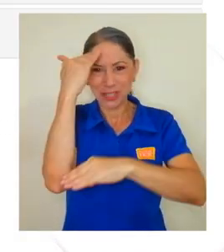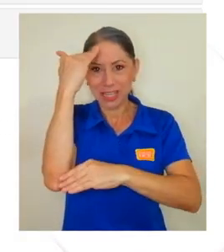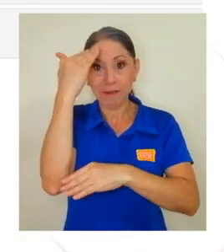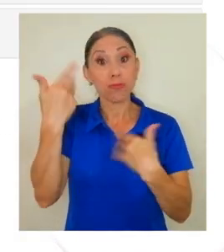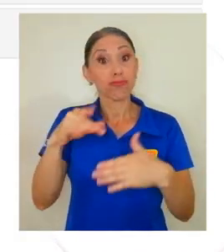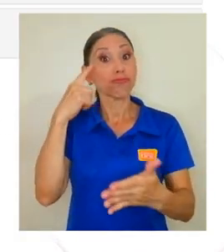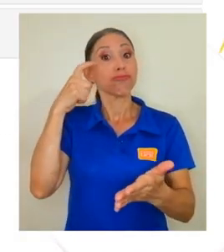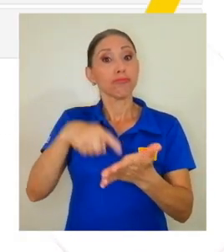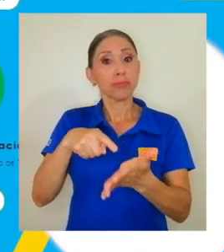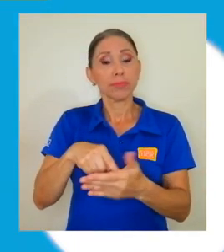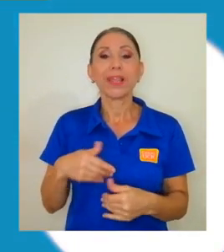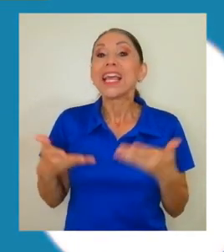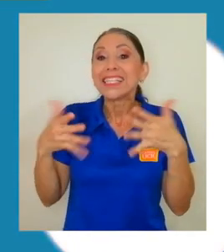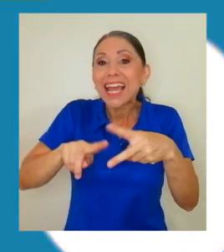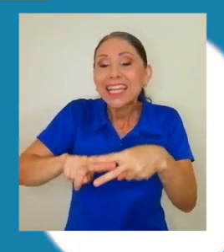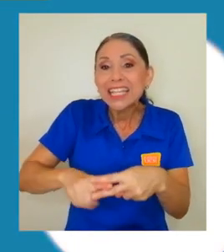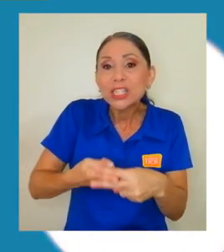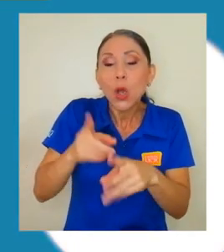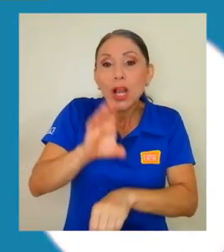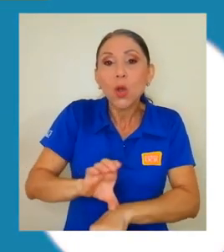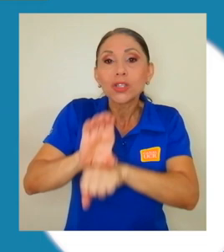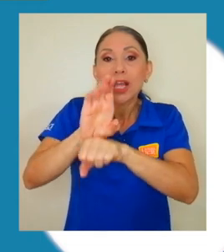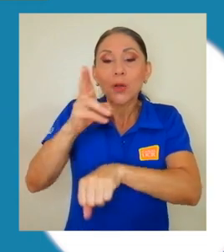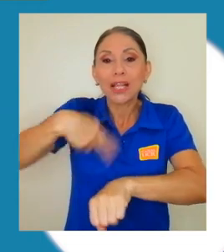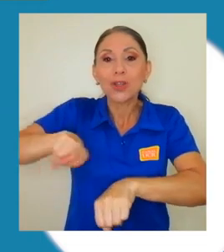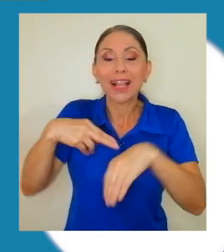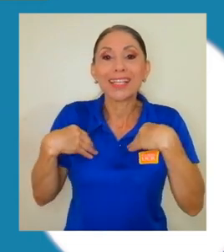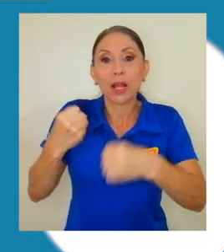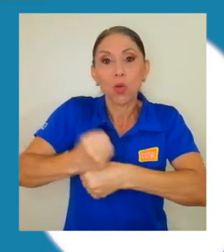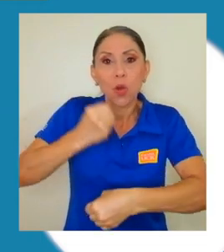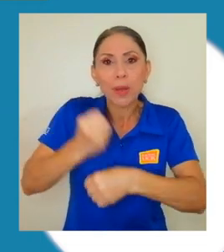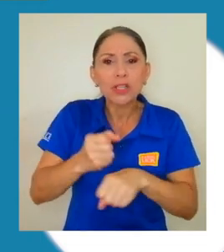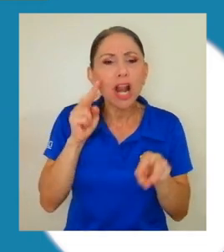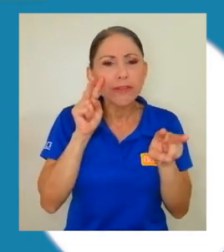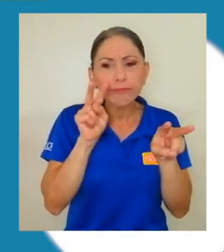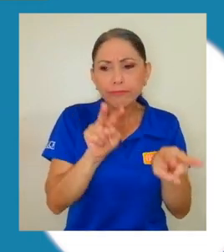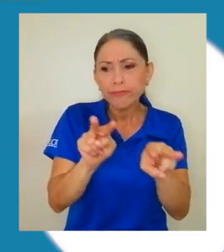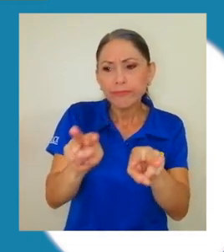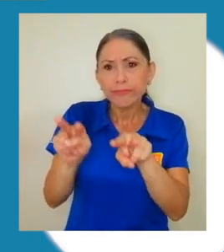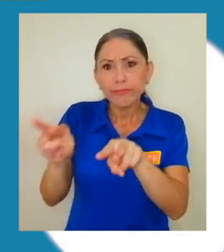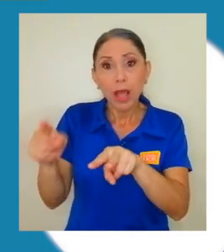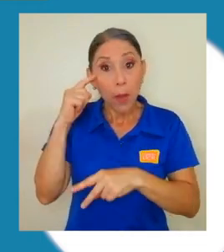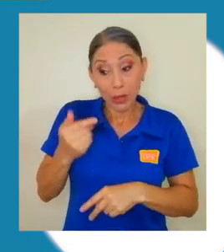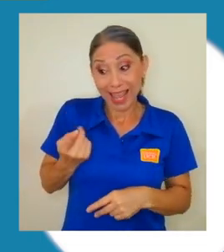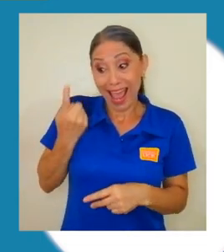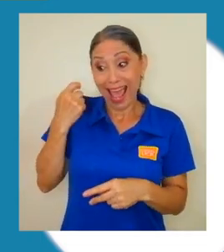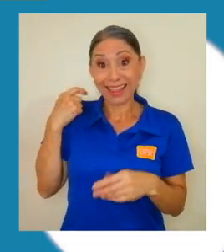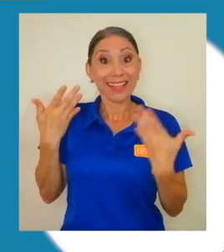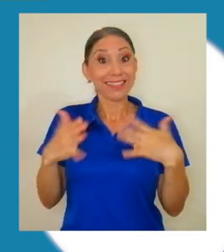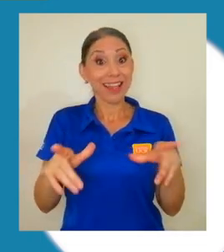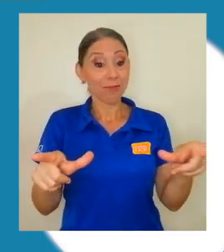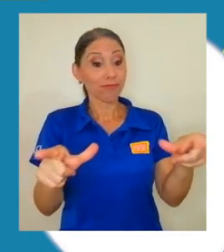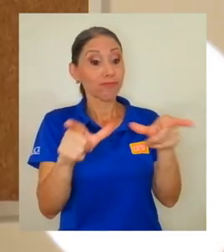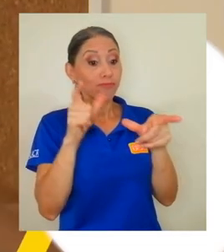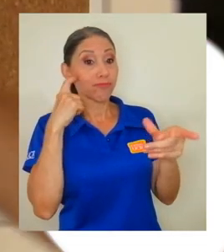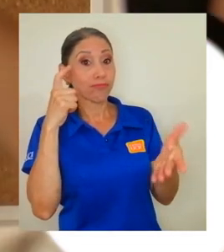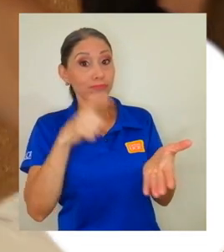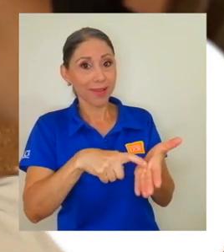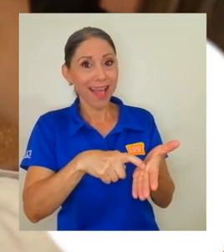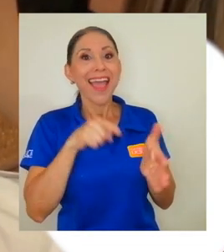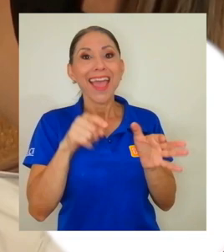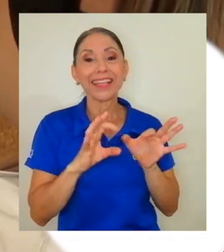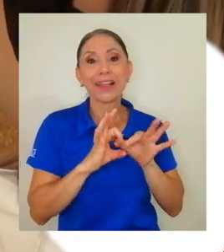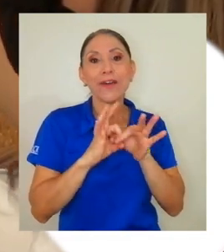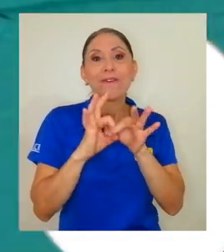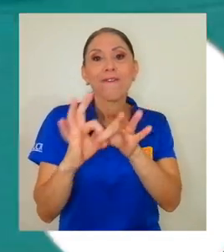ya se inició el proceso de inspección del Consejo Nacional de Salud Ocupacional ya que la certificación alcanzada recientemente va en la línea